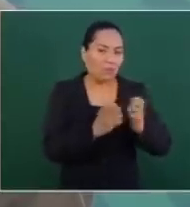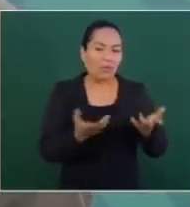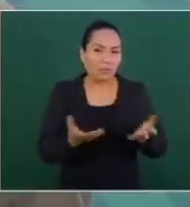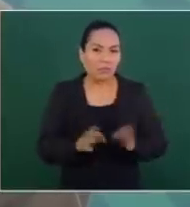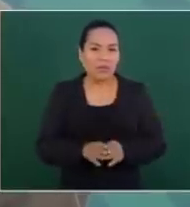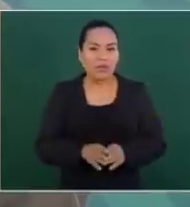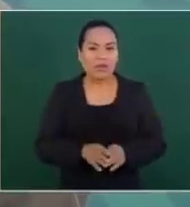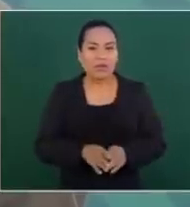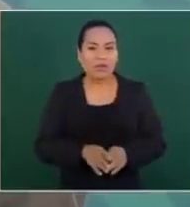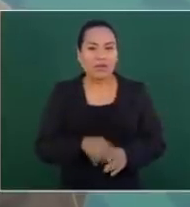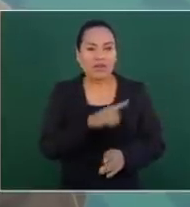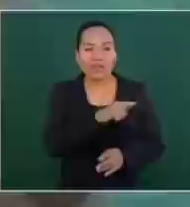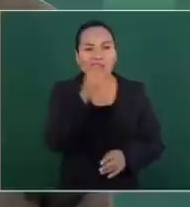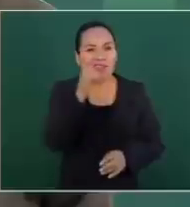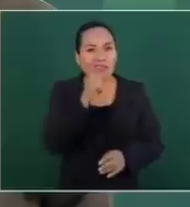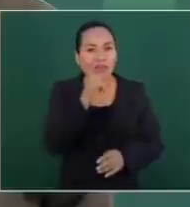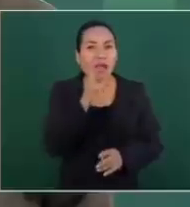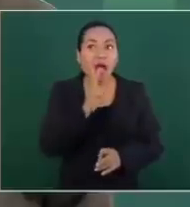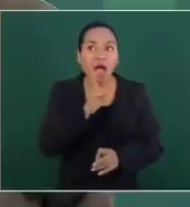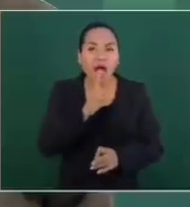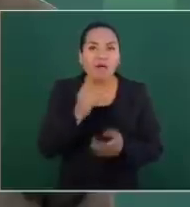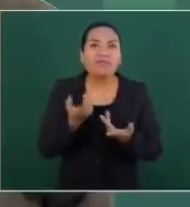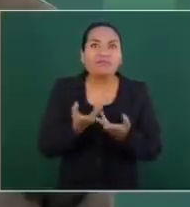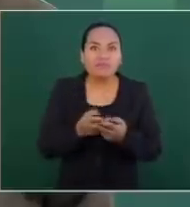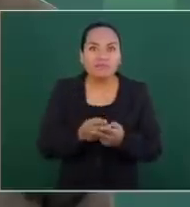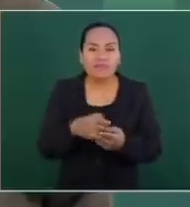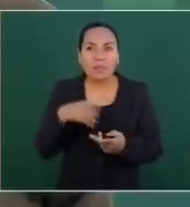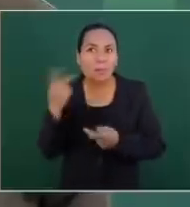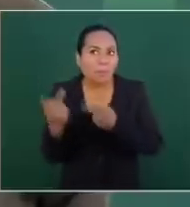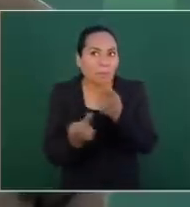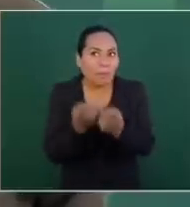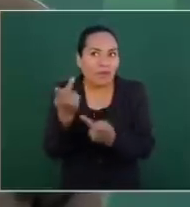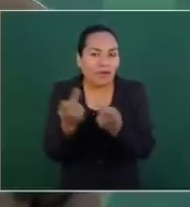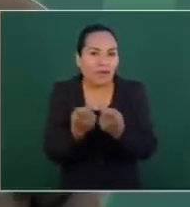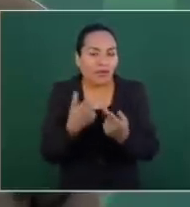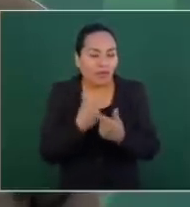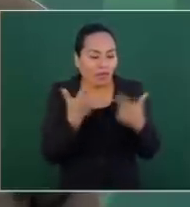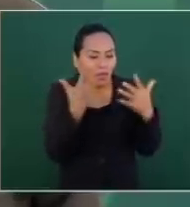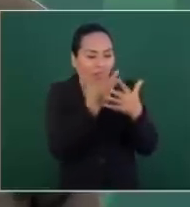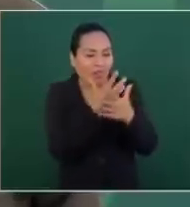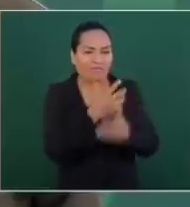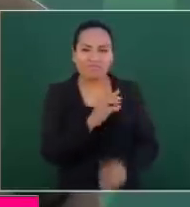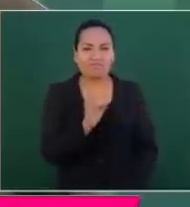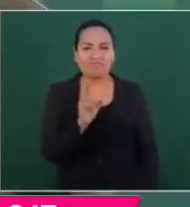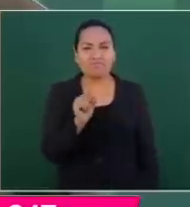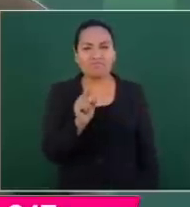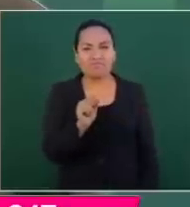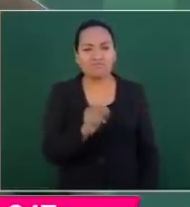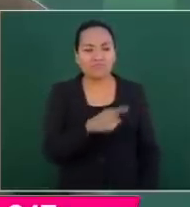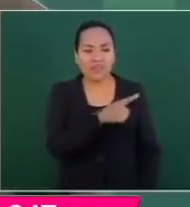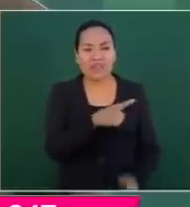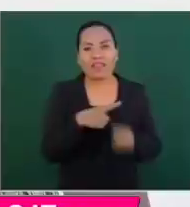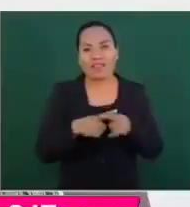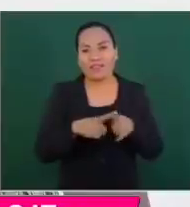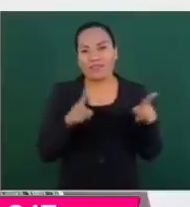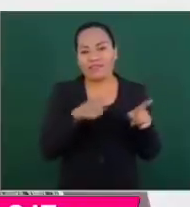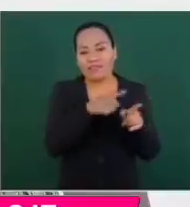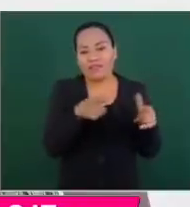ponerme en entredicho como buena periodista, conservadora.